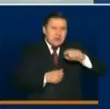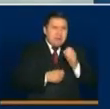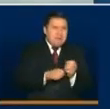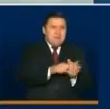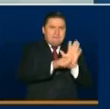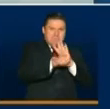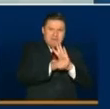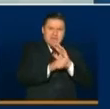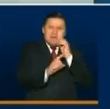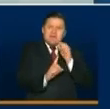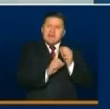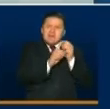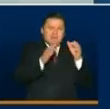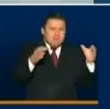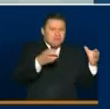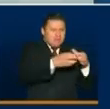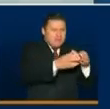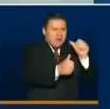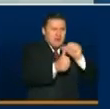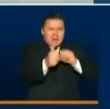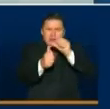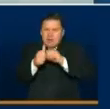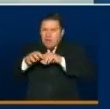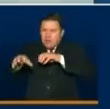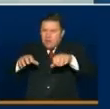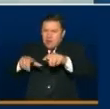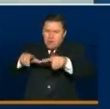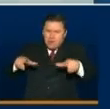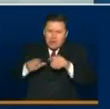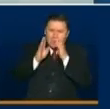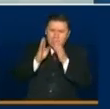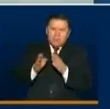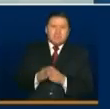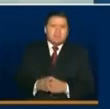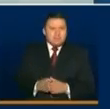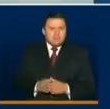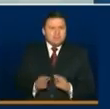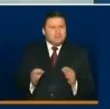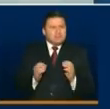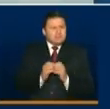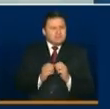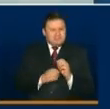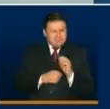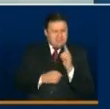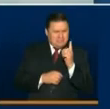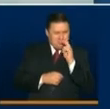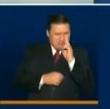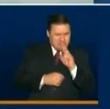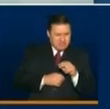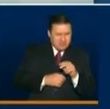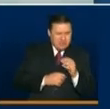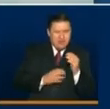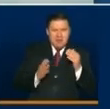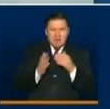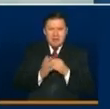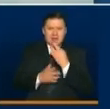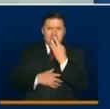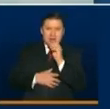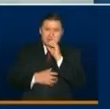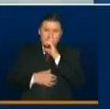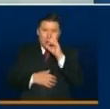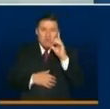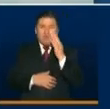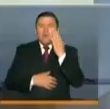pandemia en específico en cada uno de estos lugares. Pero, ¿cuál es la pauta entre el 1 de junio y el 30 de junio?